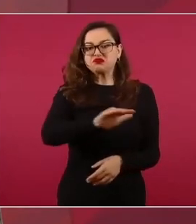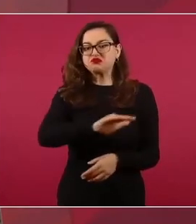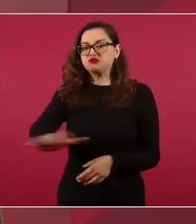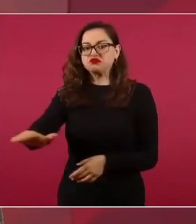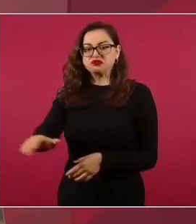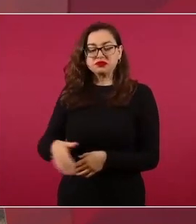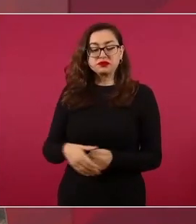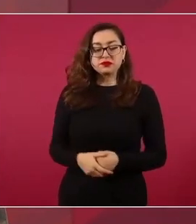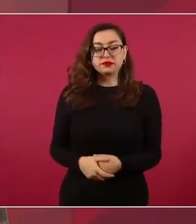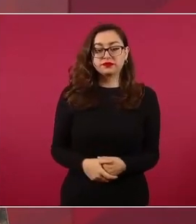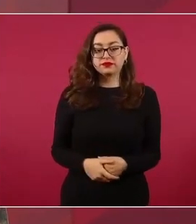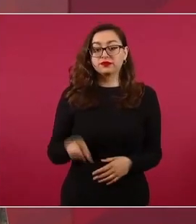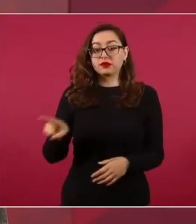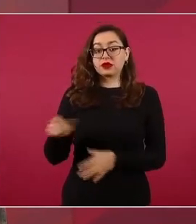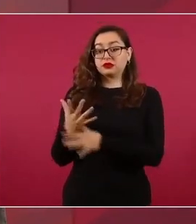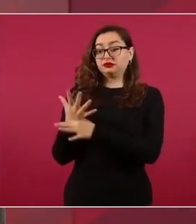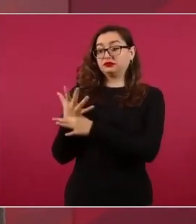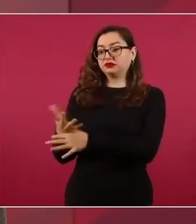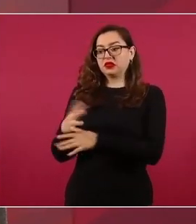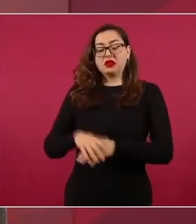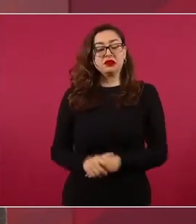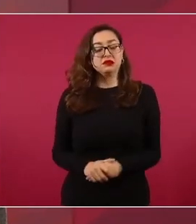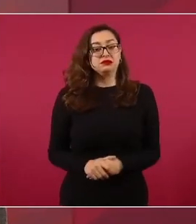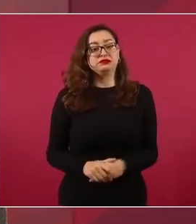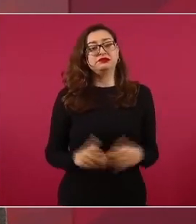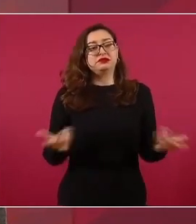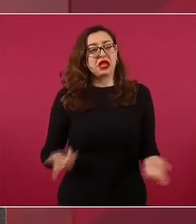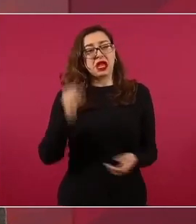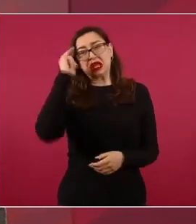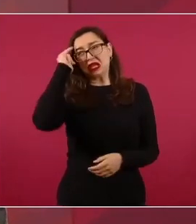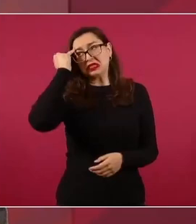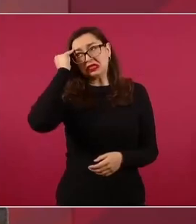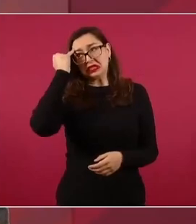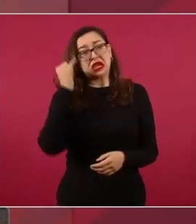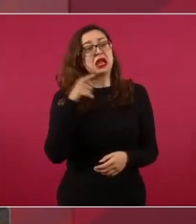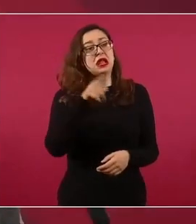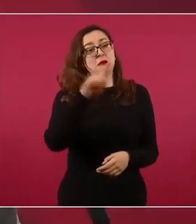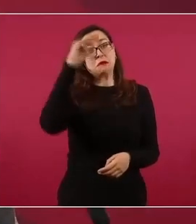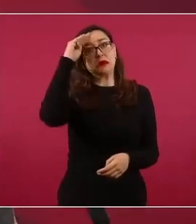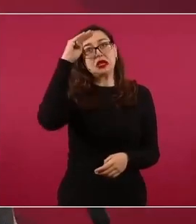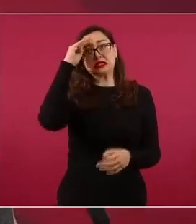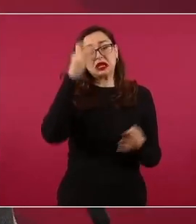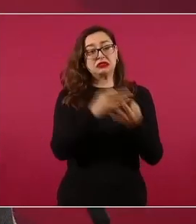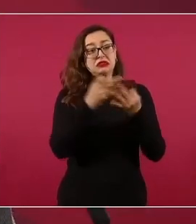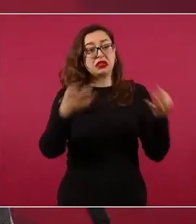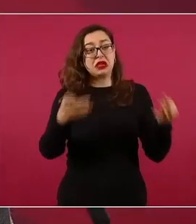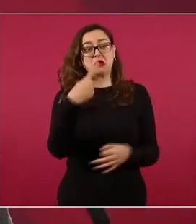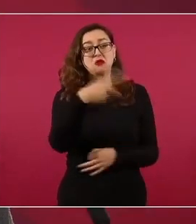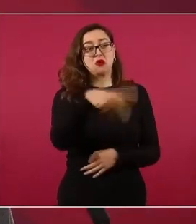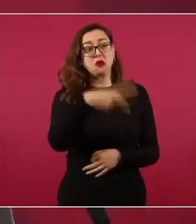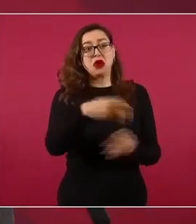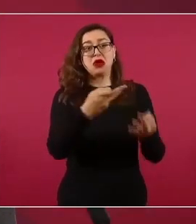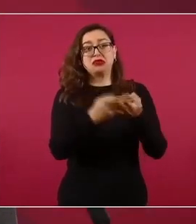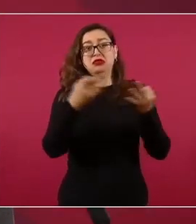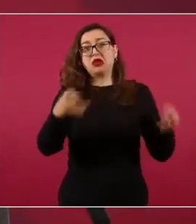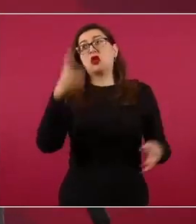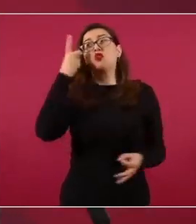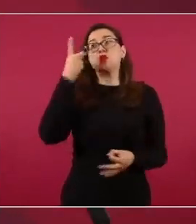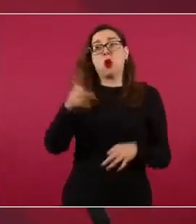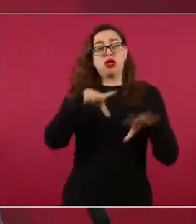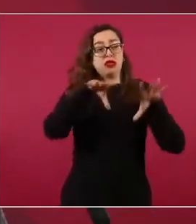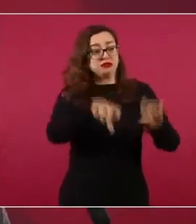sentían los dueños de la tierra y acaparaban la tierra y había que